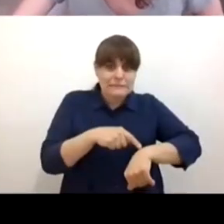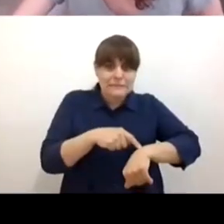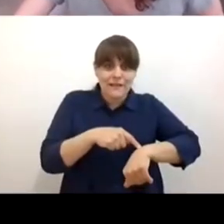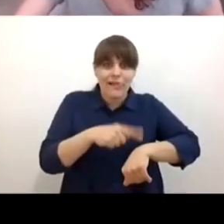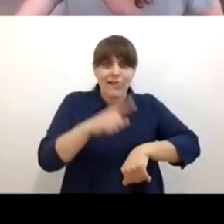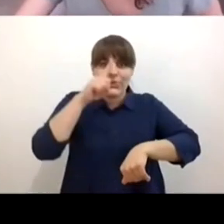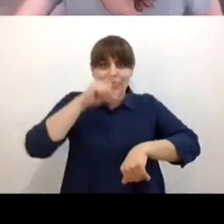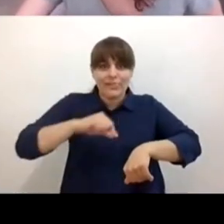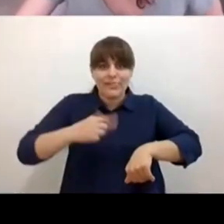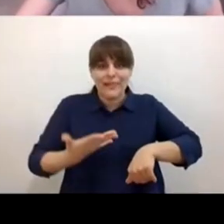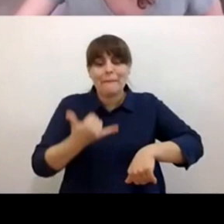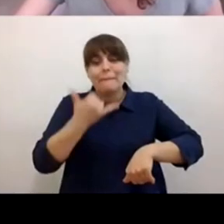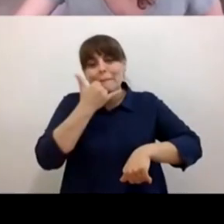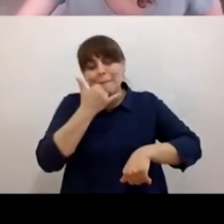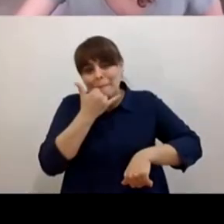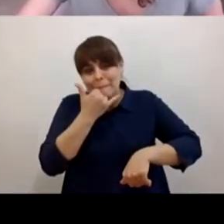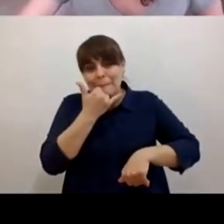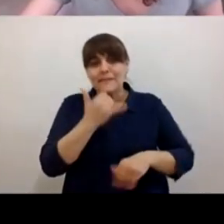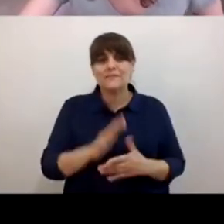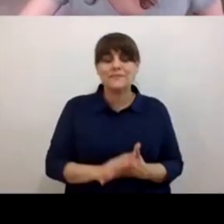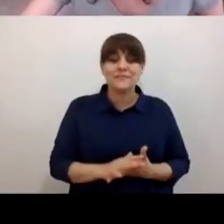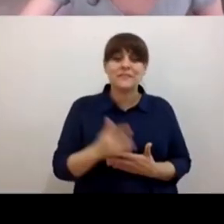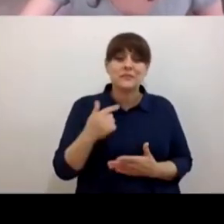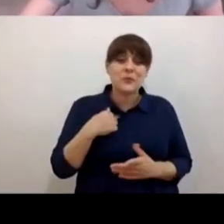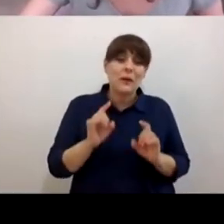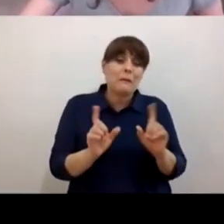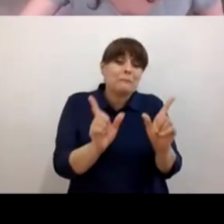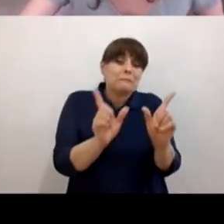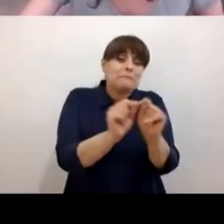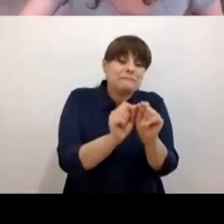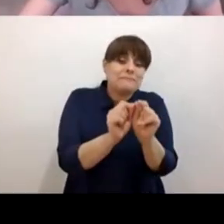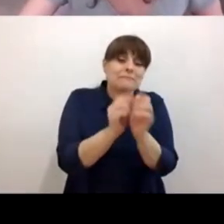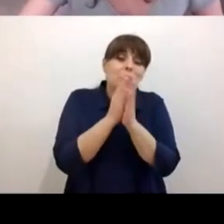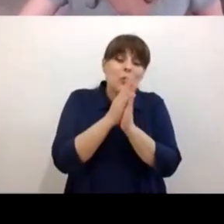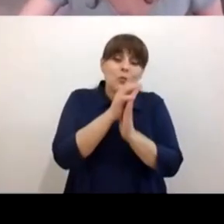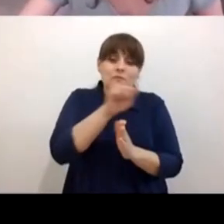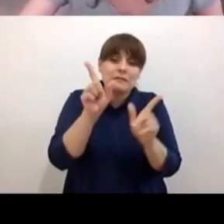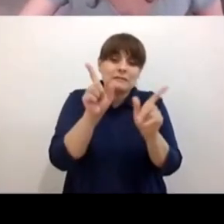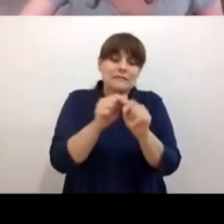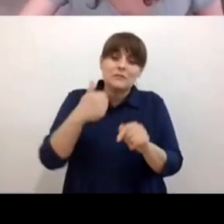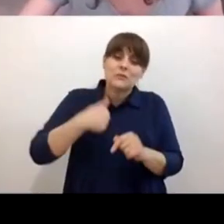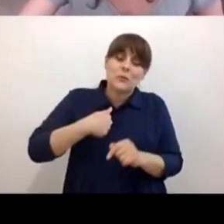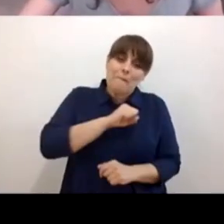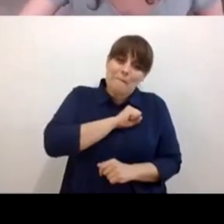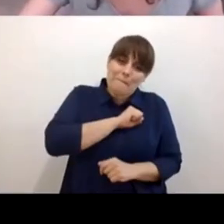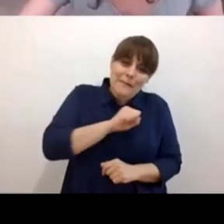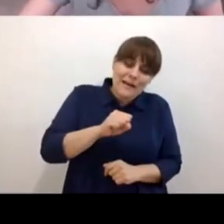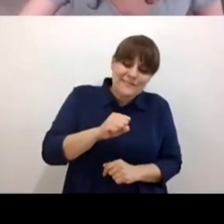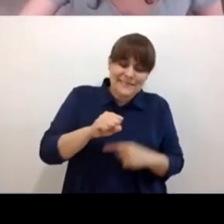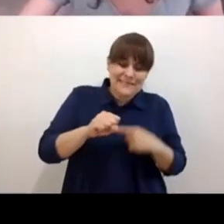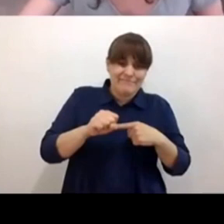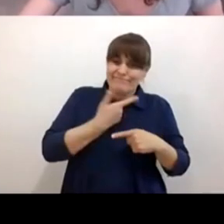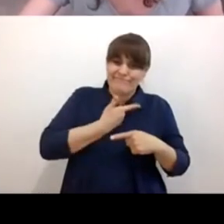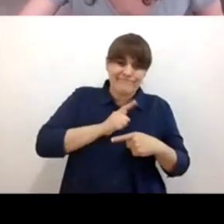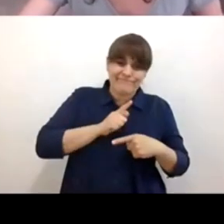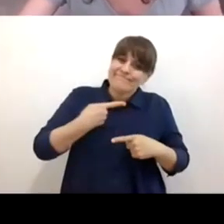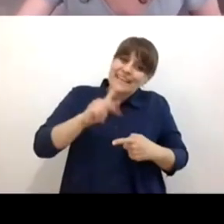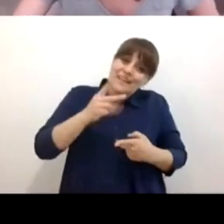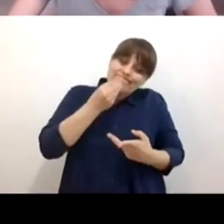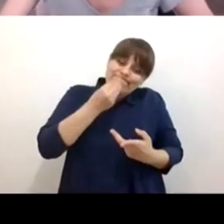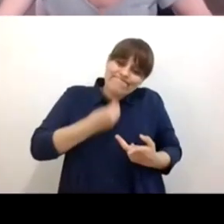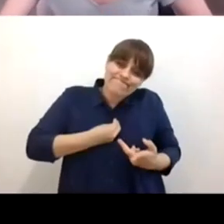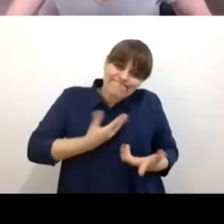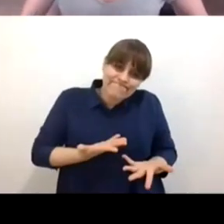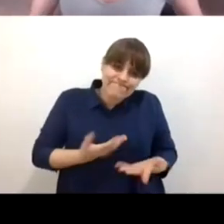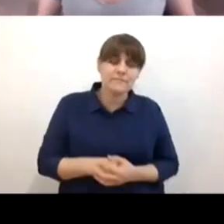voy a pedir y odiosamente intervenciones muy breves me toca hacer el malo y no me gusta pero ya ni modo no claro